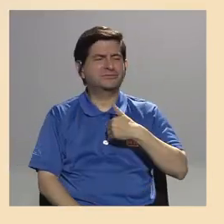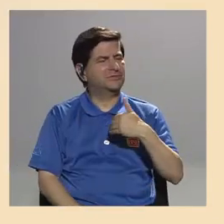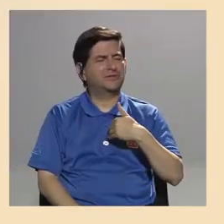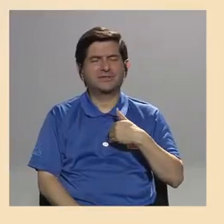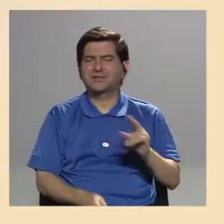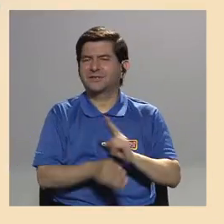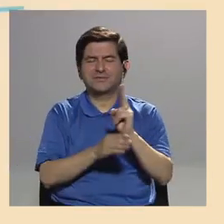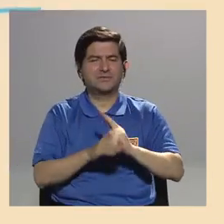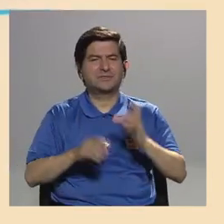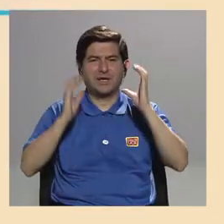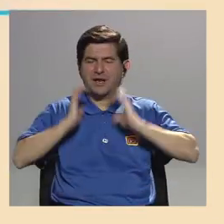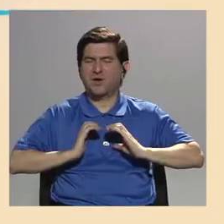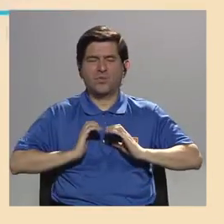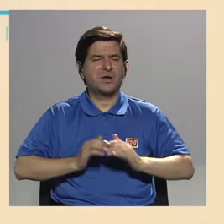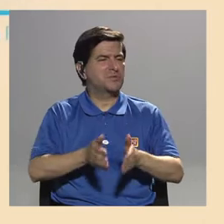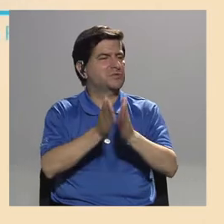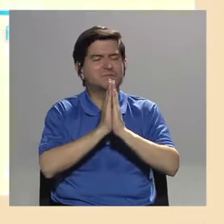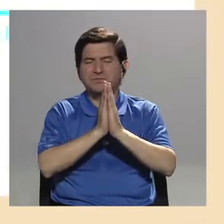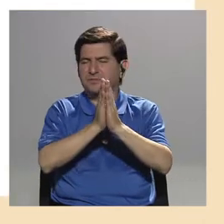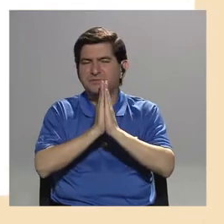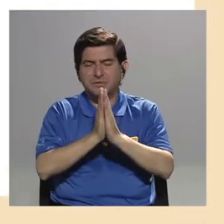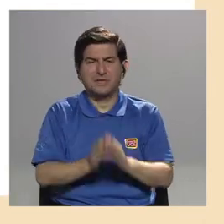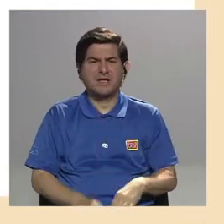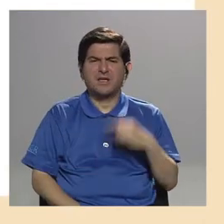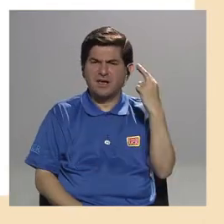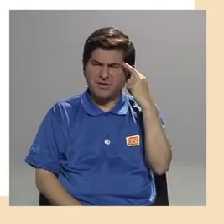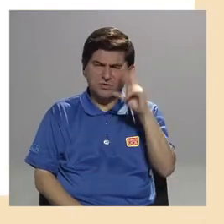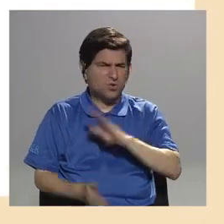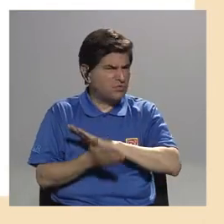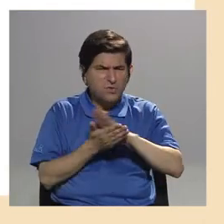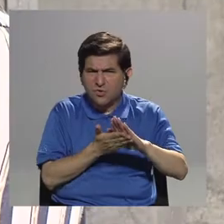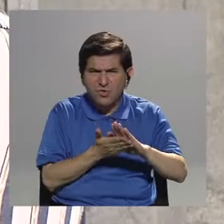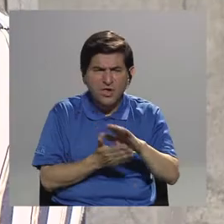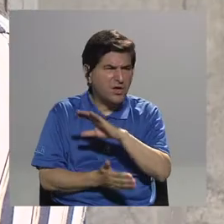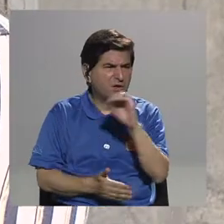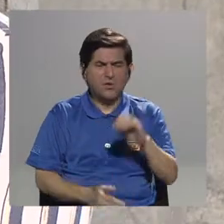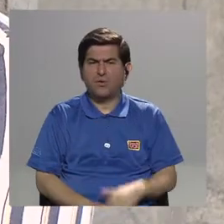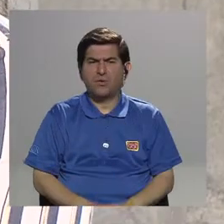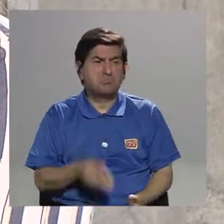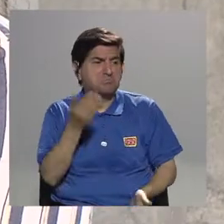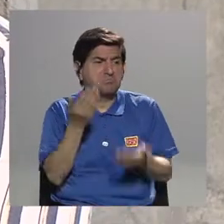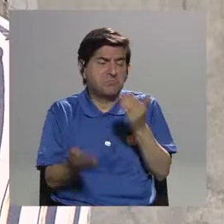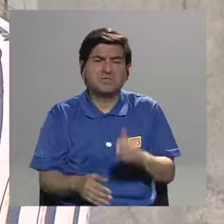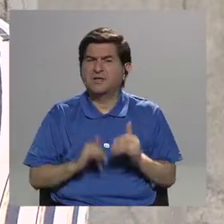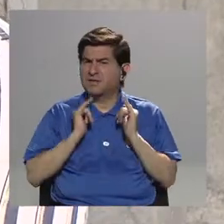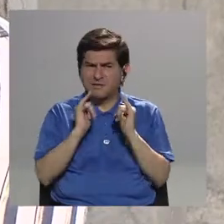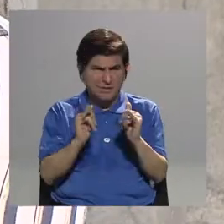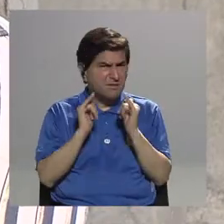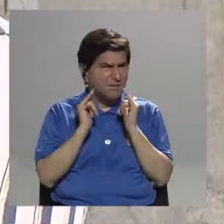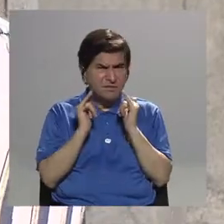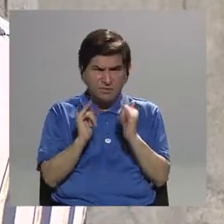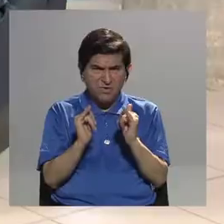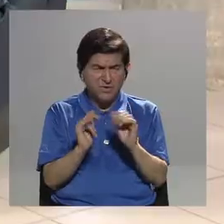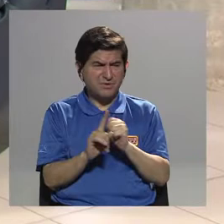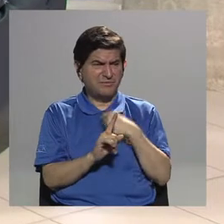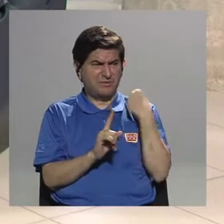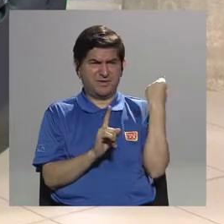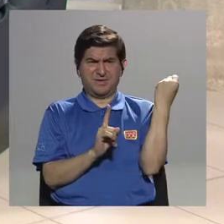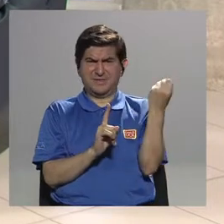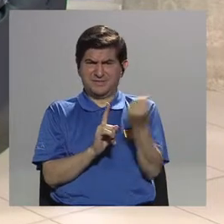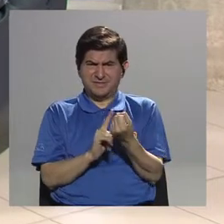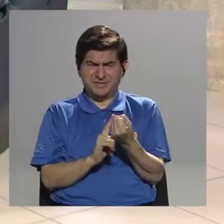reclamados y no porque no sean dignos o porque no sean igual de provechosos,